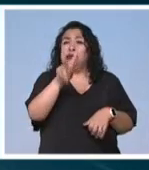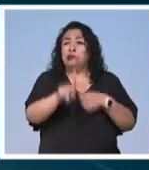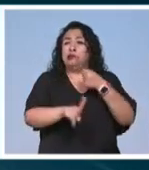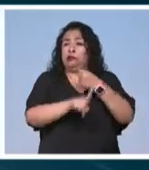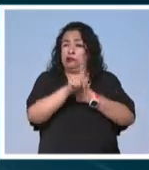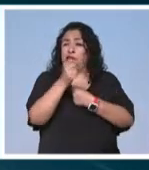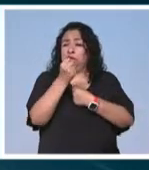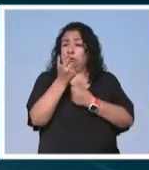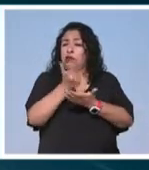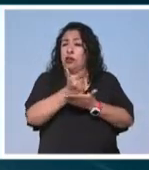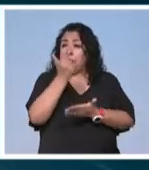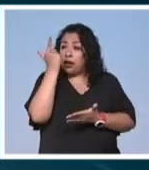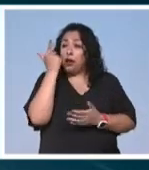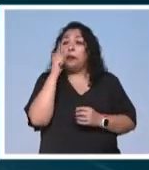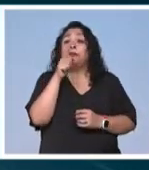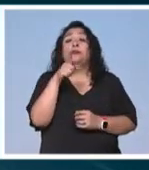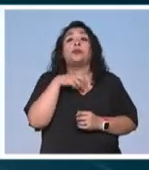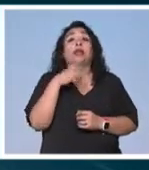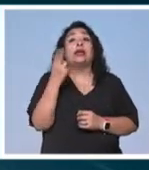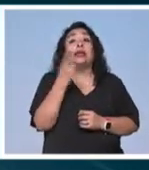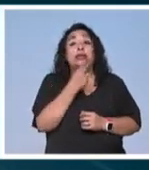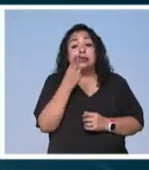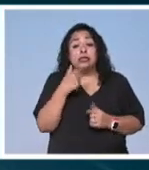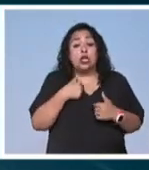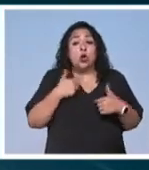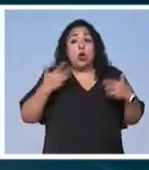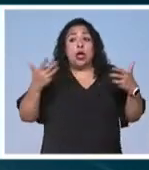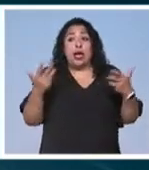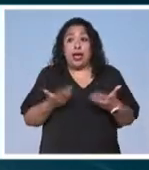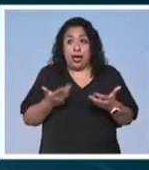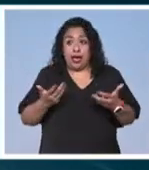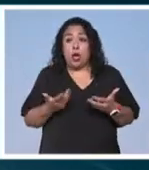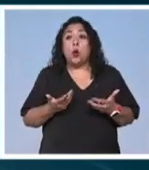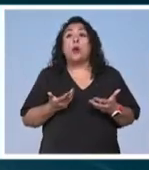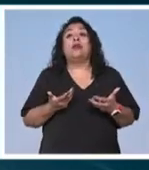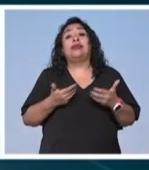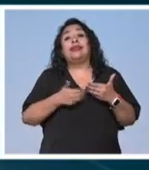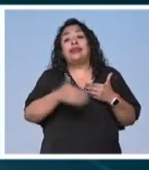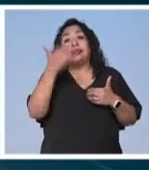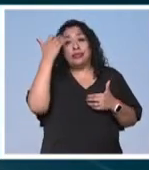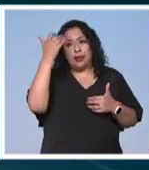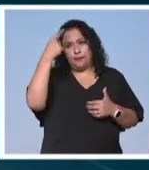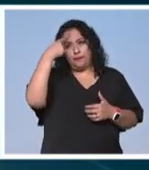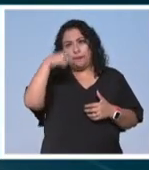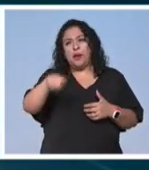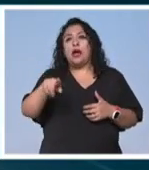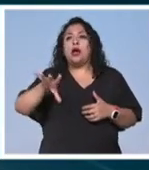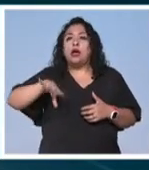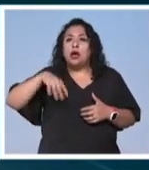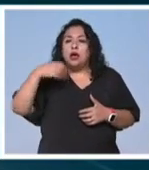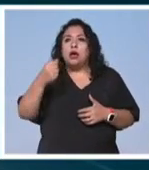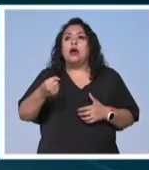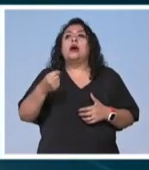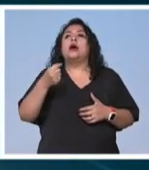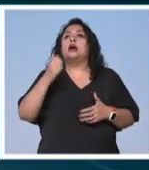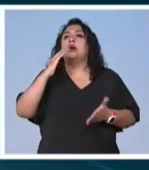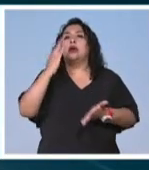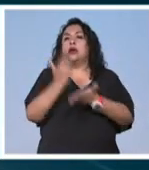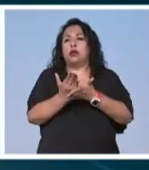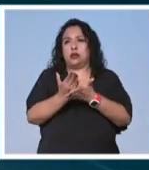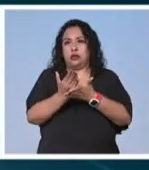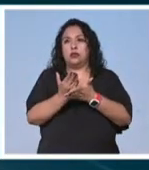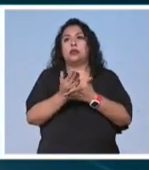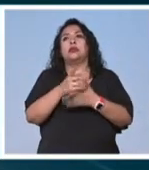afectaciones se requiere acciones digamos a largo plazo para intentar detener